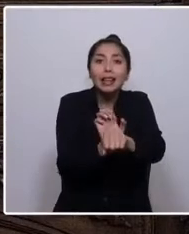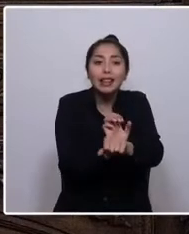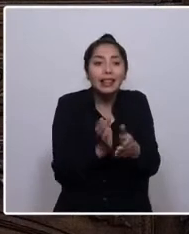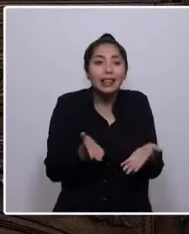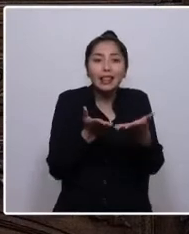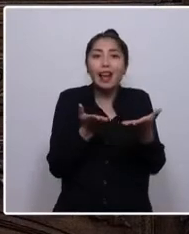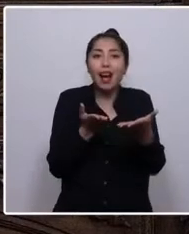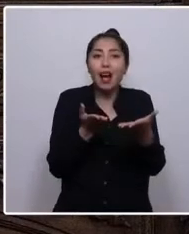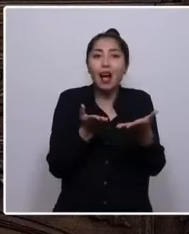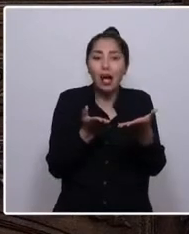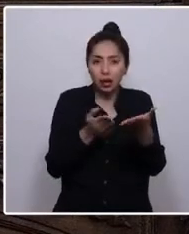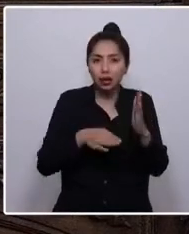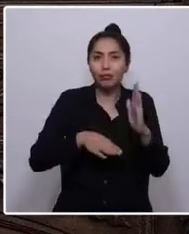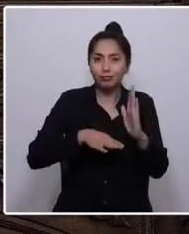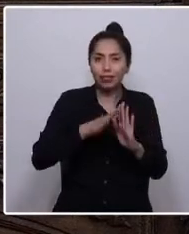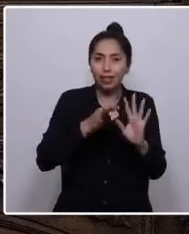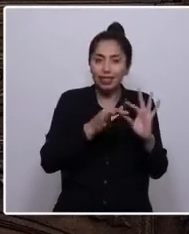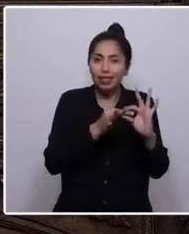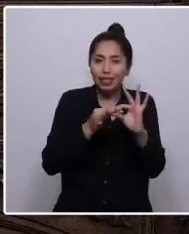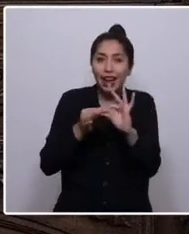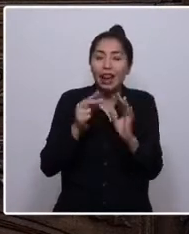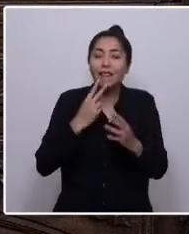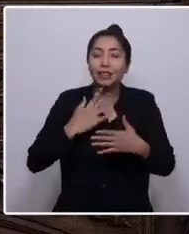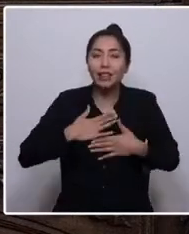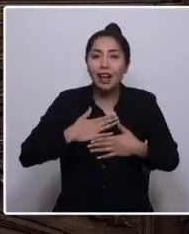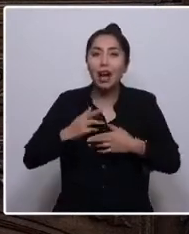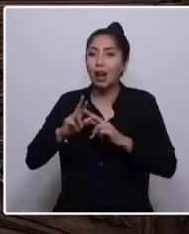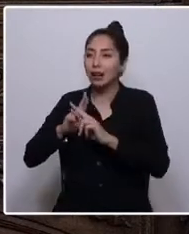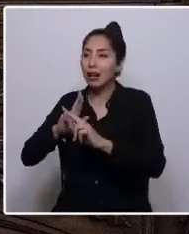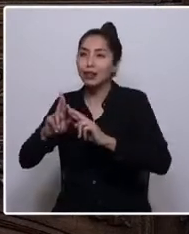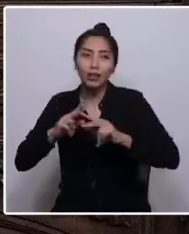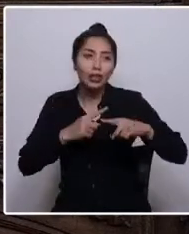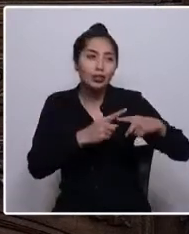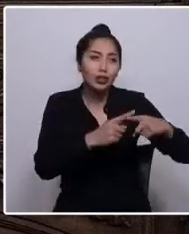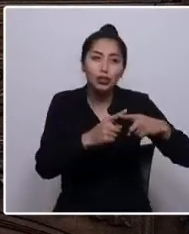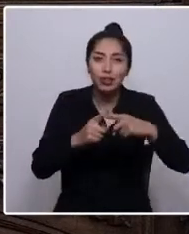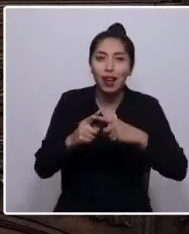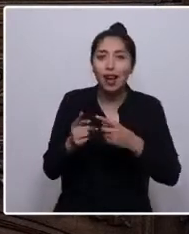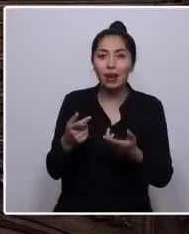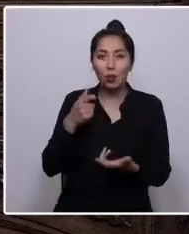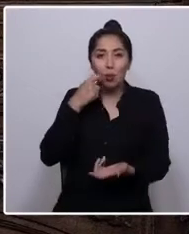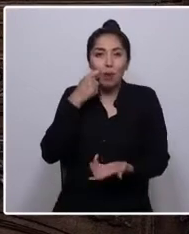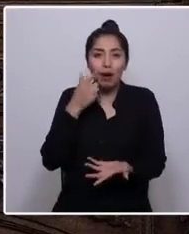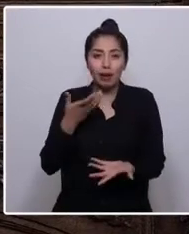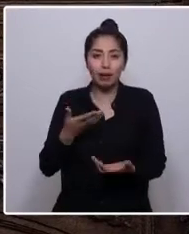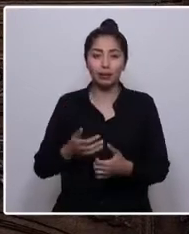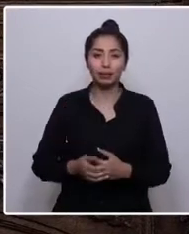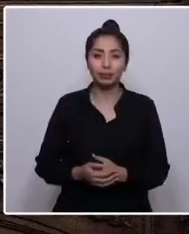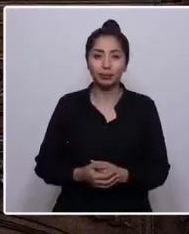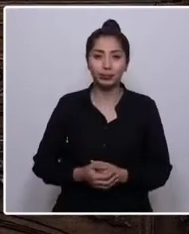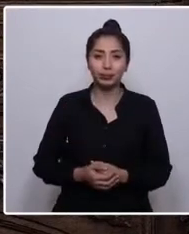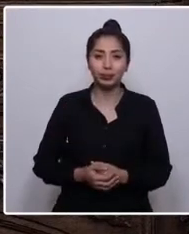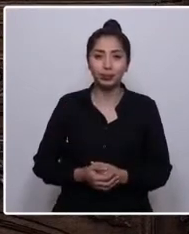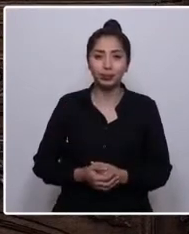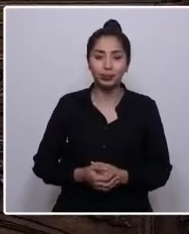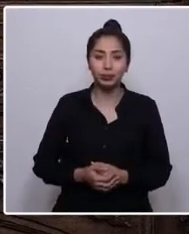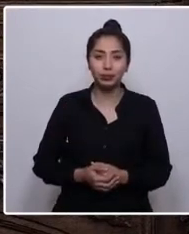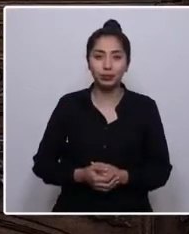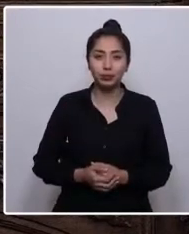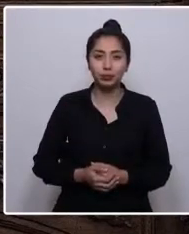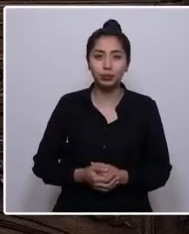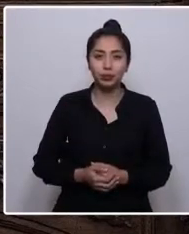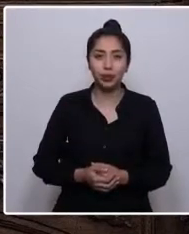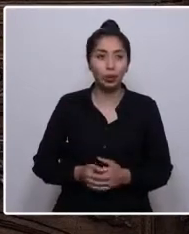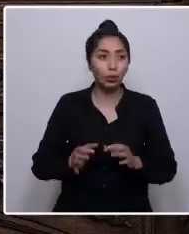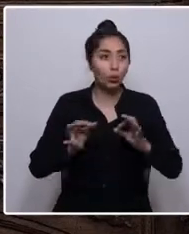vida, a las relaciones sociales y humanas. En buena hora se abrió